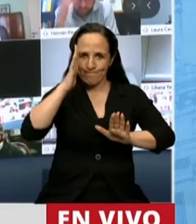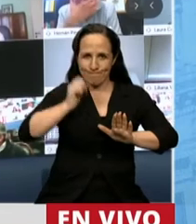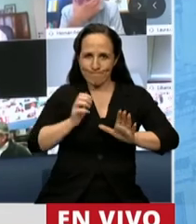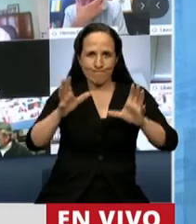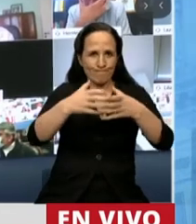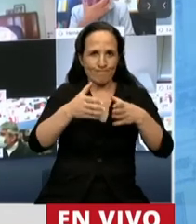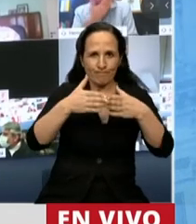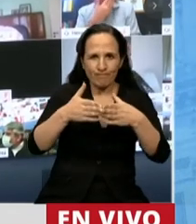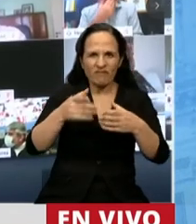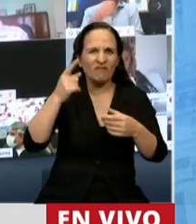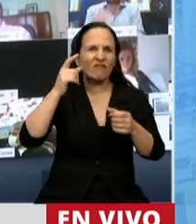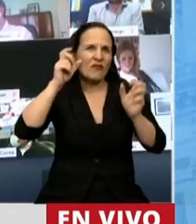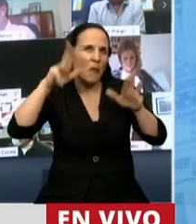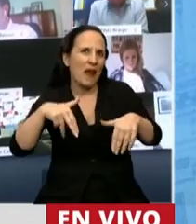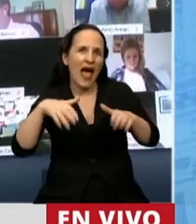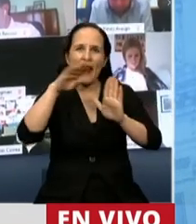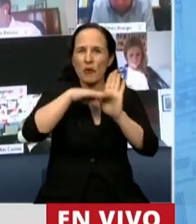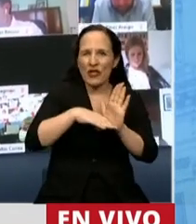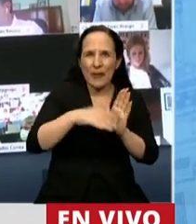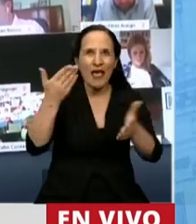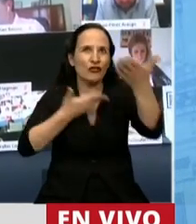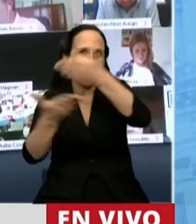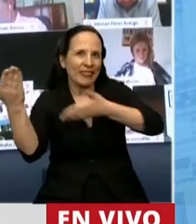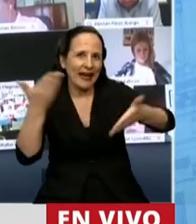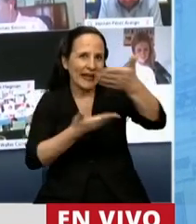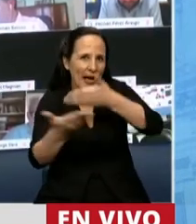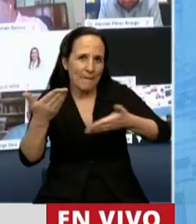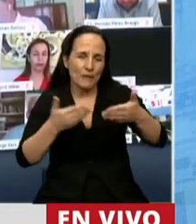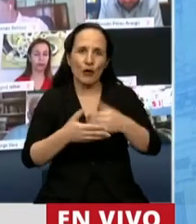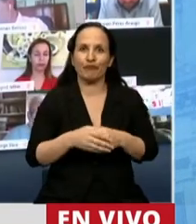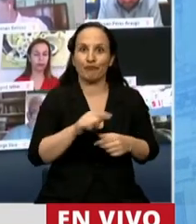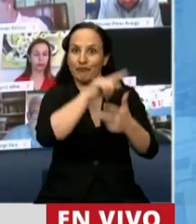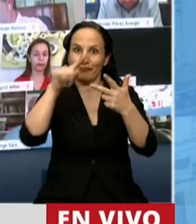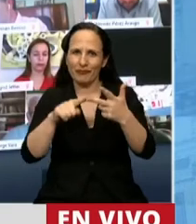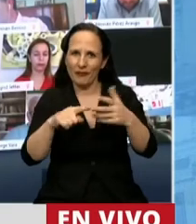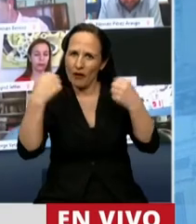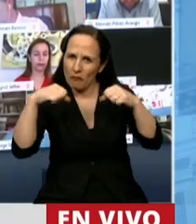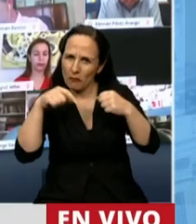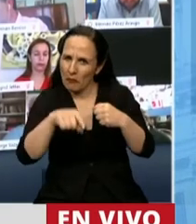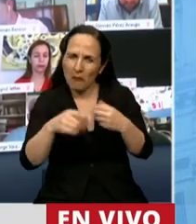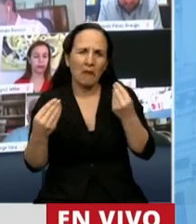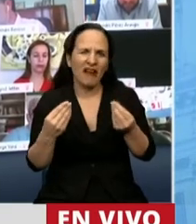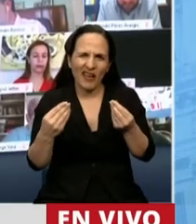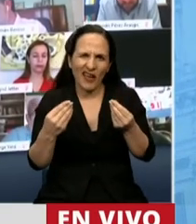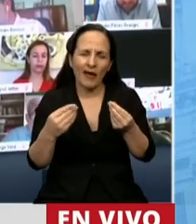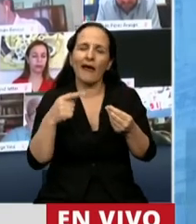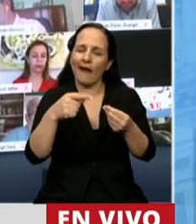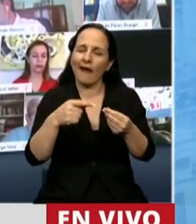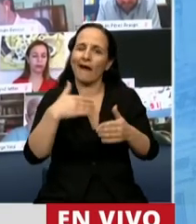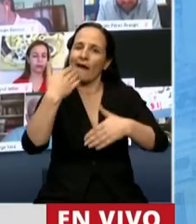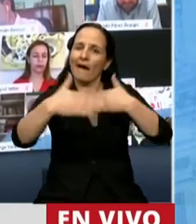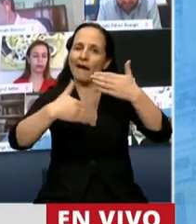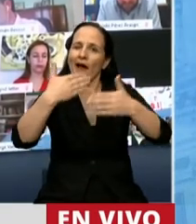cambiando doctrina y procedimientos. Tenemos el operativo de integración, que es el desarrollo de la